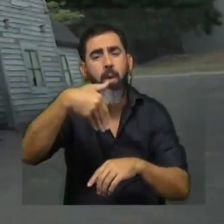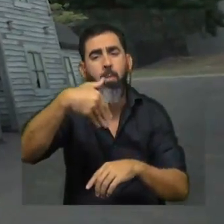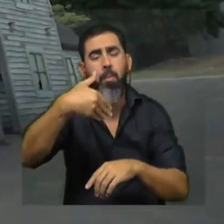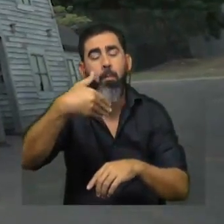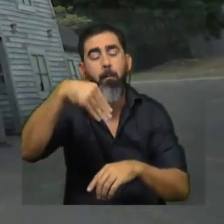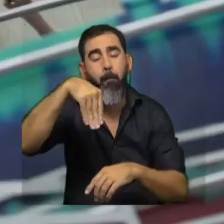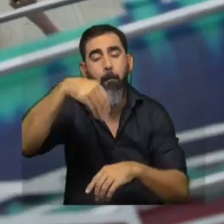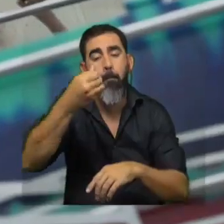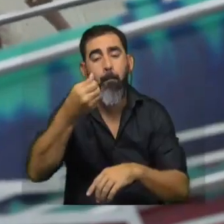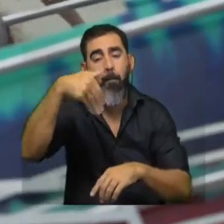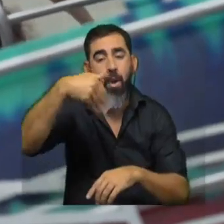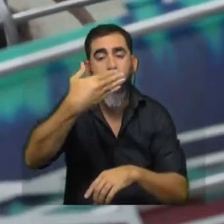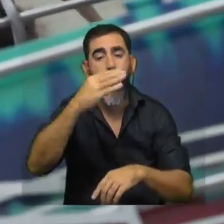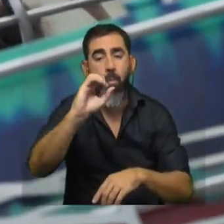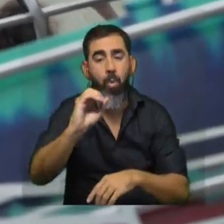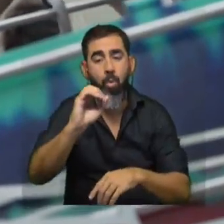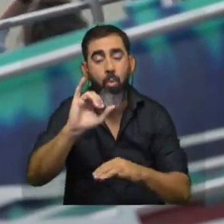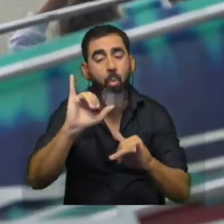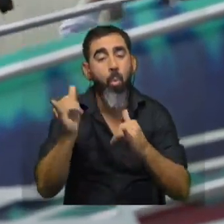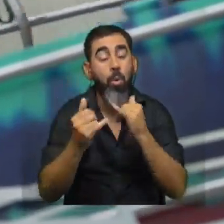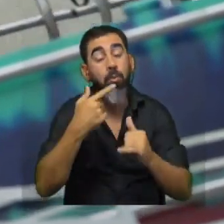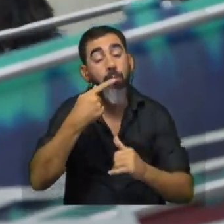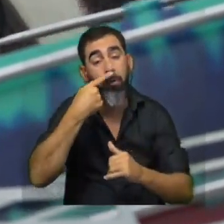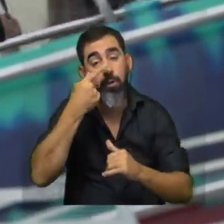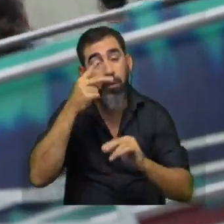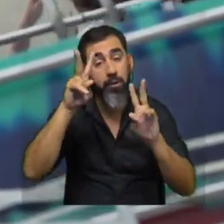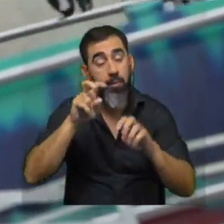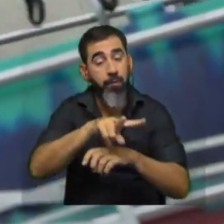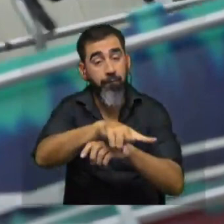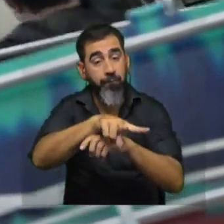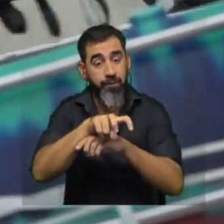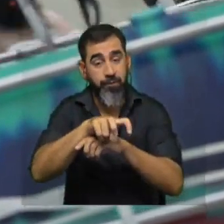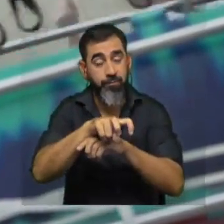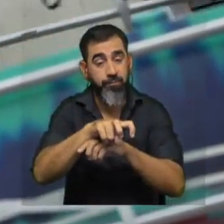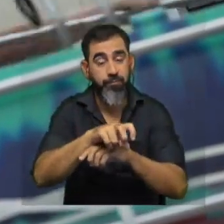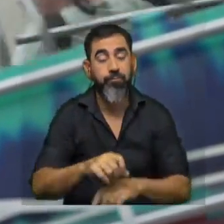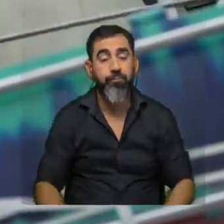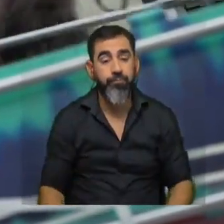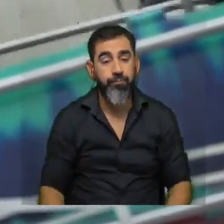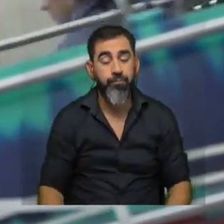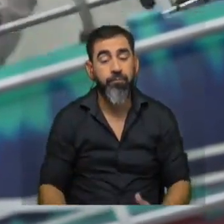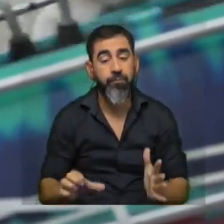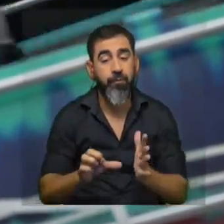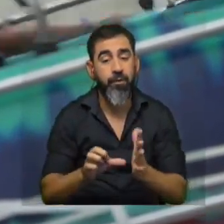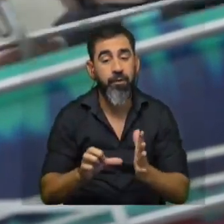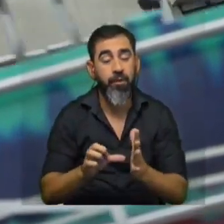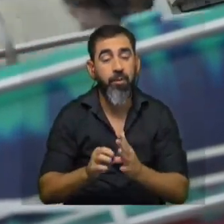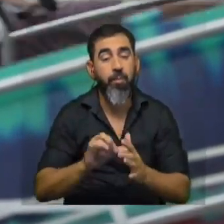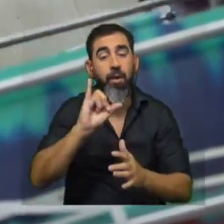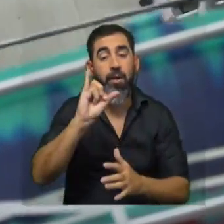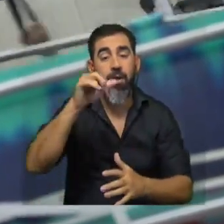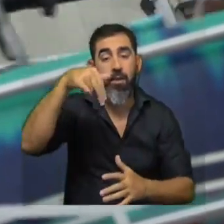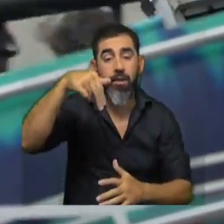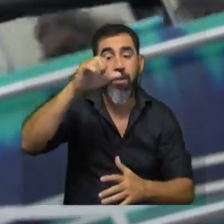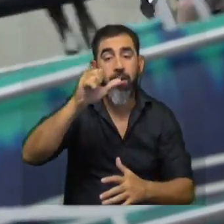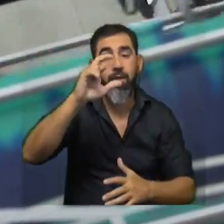el mambo es un juego muy interesante desde el punto de vista de la física porque es lo que en física llaman un sistema no inercial es decir un sistema